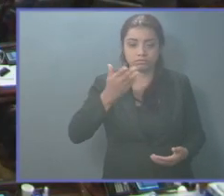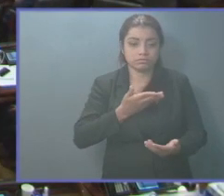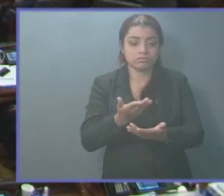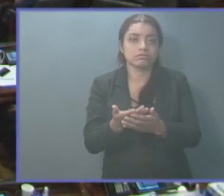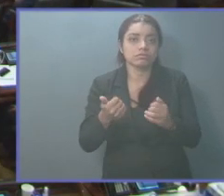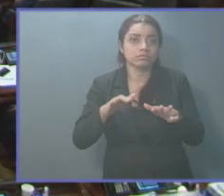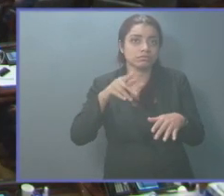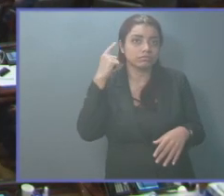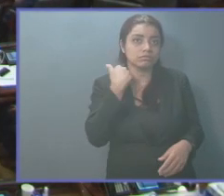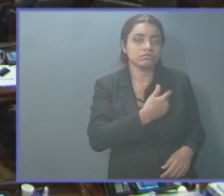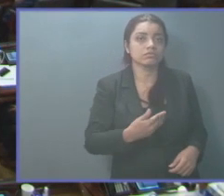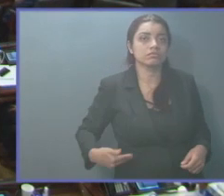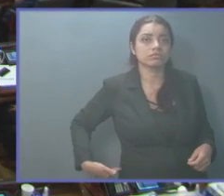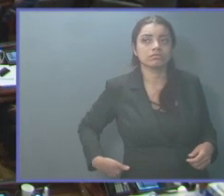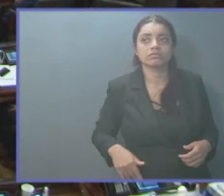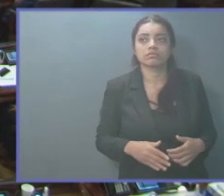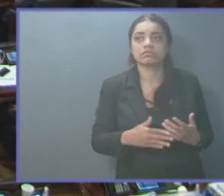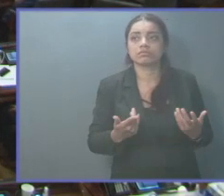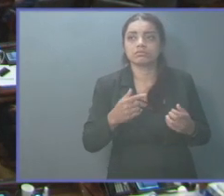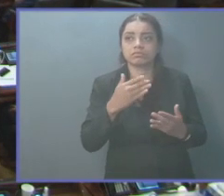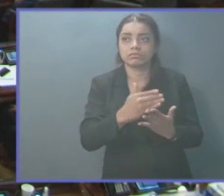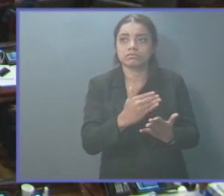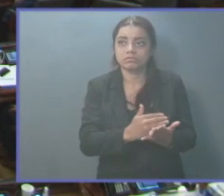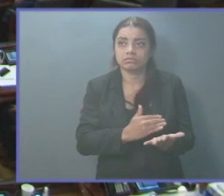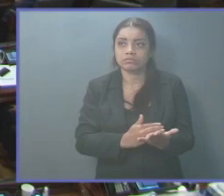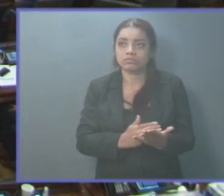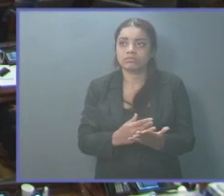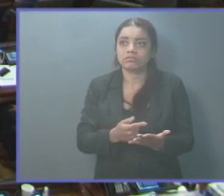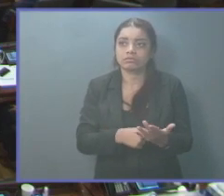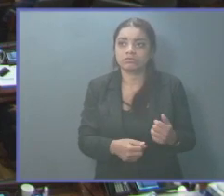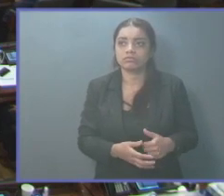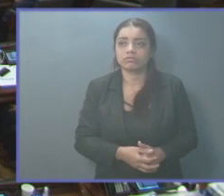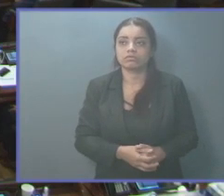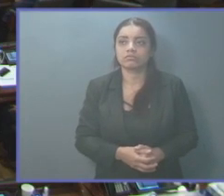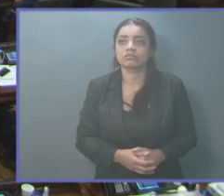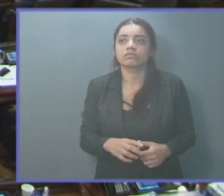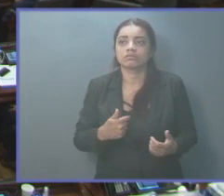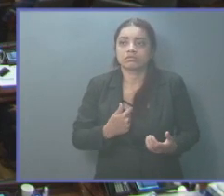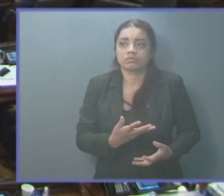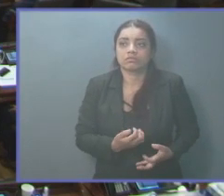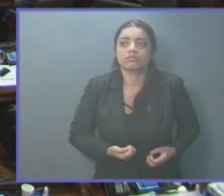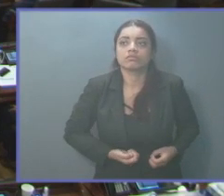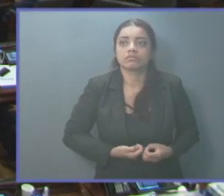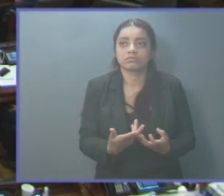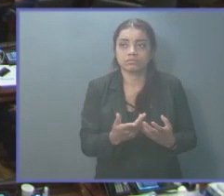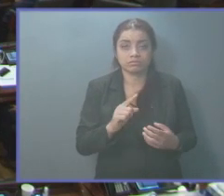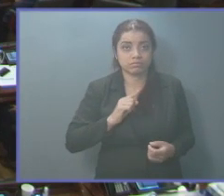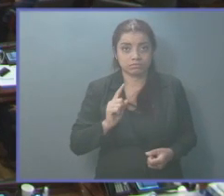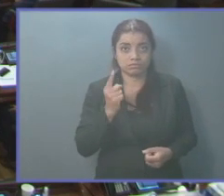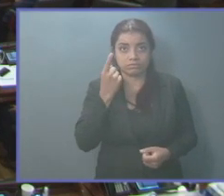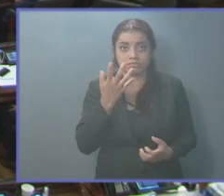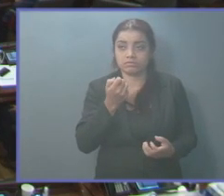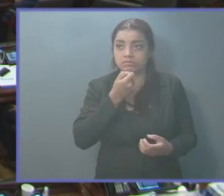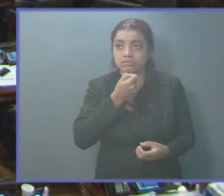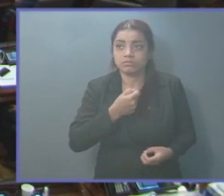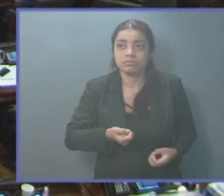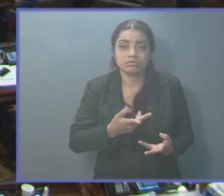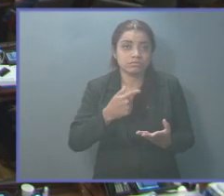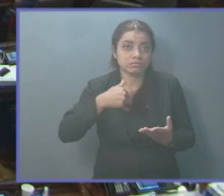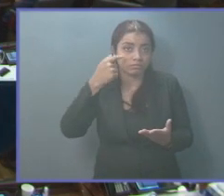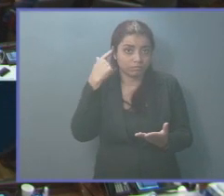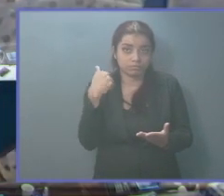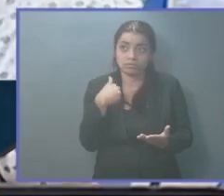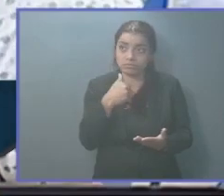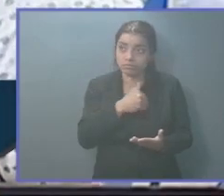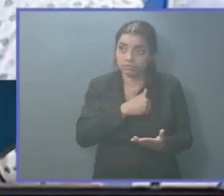Gracias, Presidente. Y es estrictamente por el orden. Es que yo creo que, primero quiero decirle al señor Ministro y al